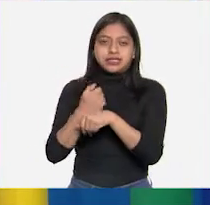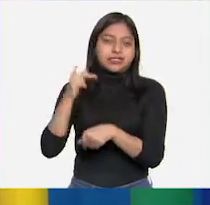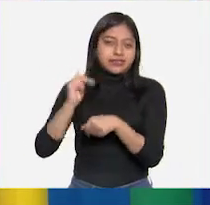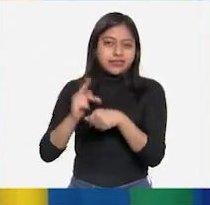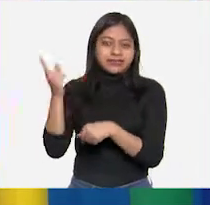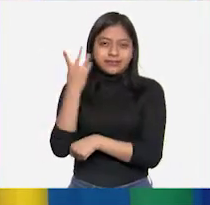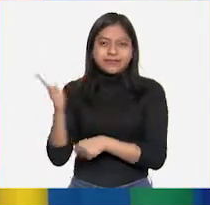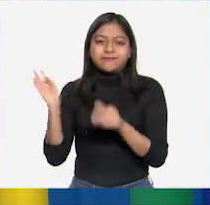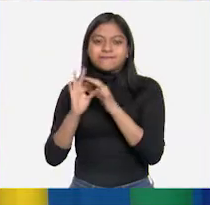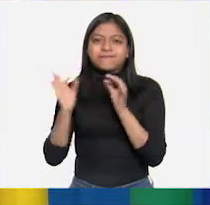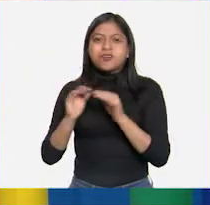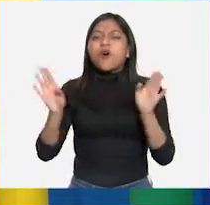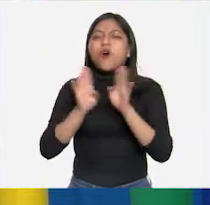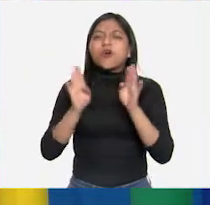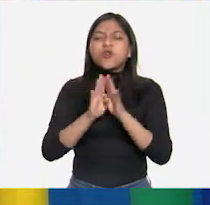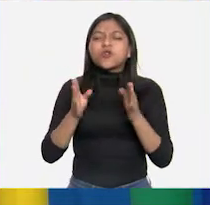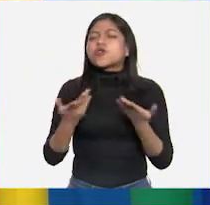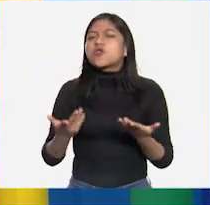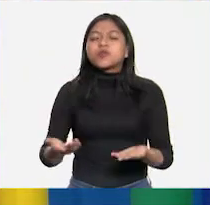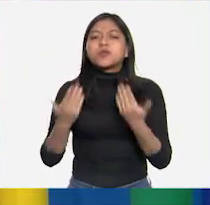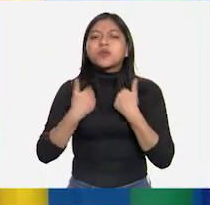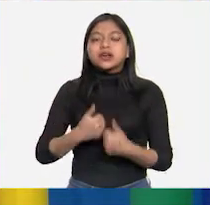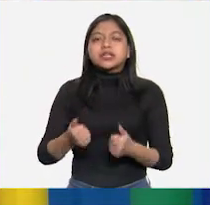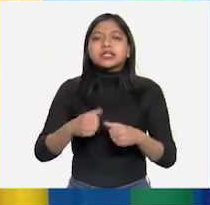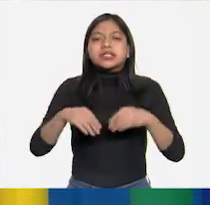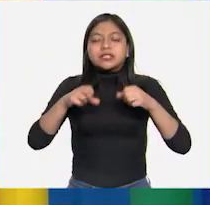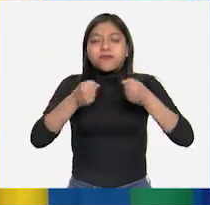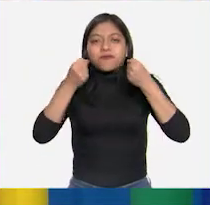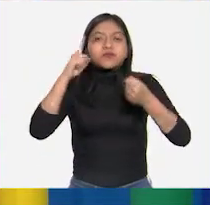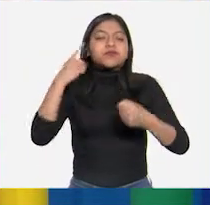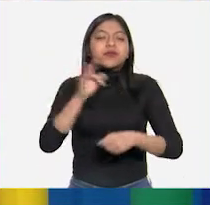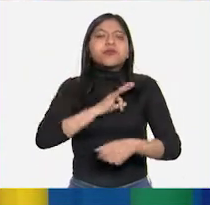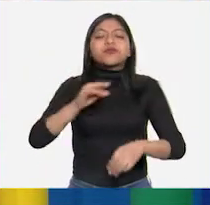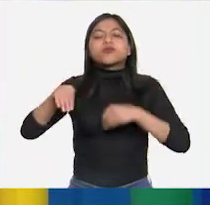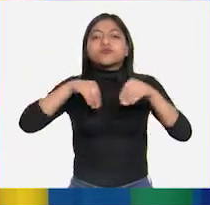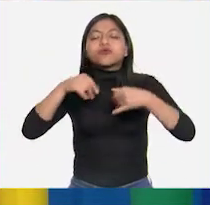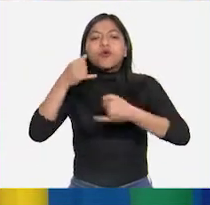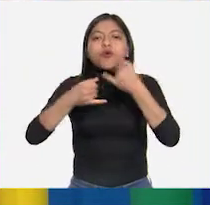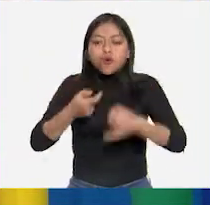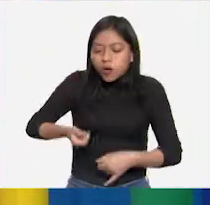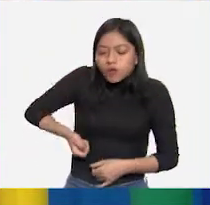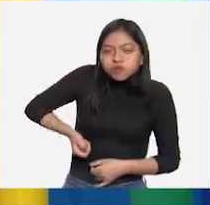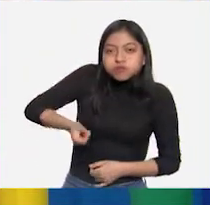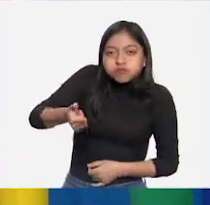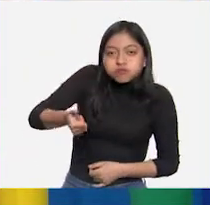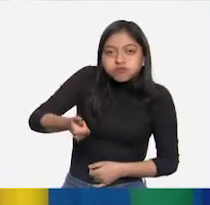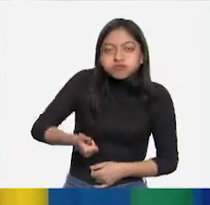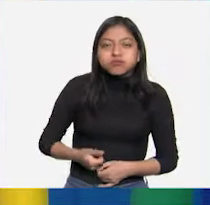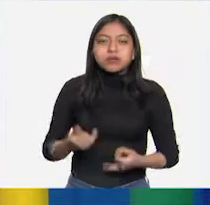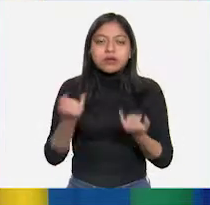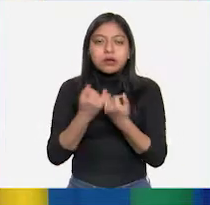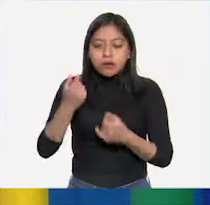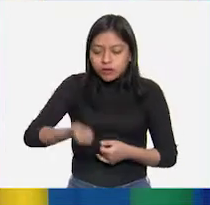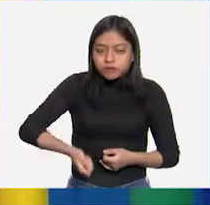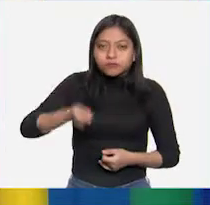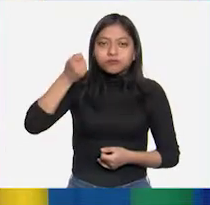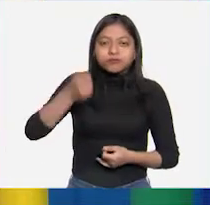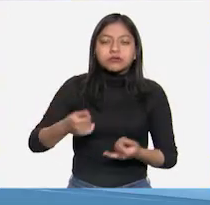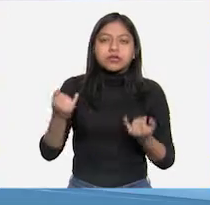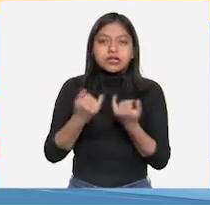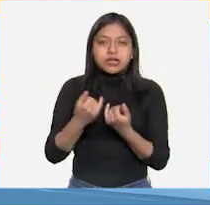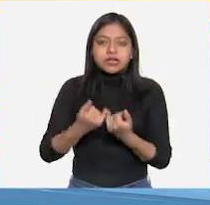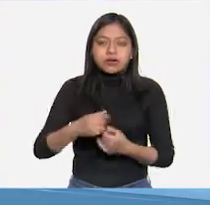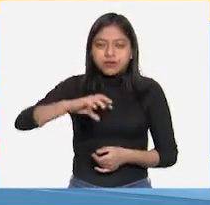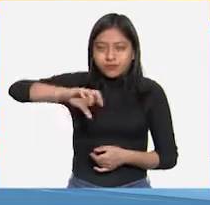cómo aplican las fuerzas para producir movimientos al jugar a las canicas, al yo-yo y al trompo.